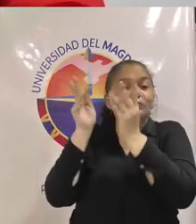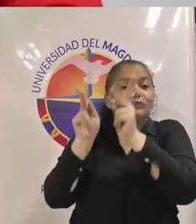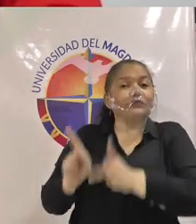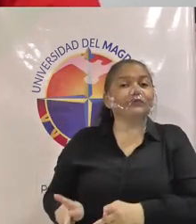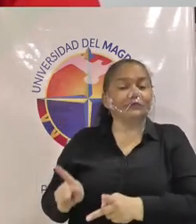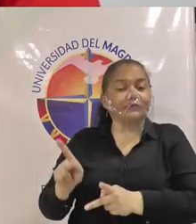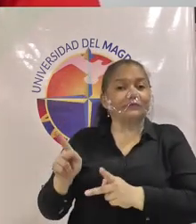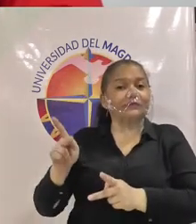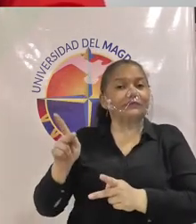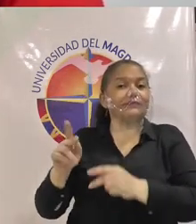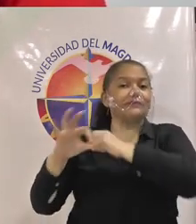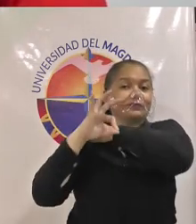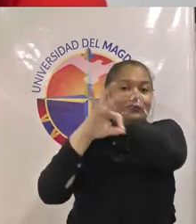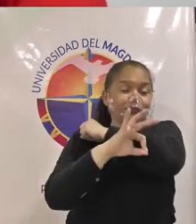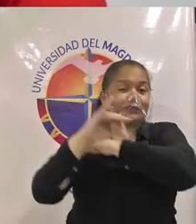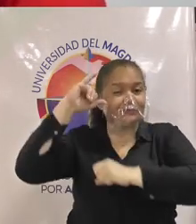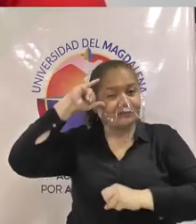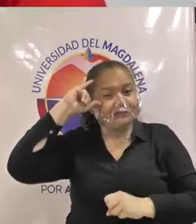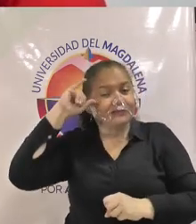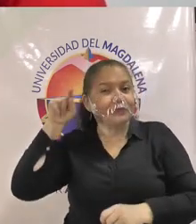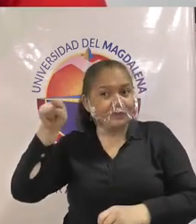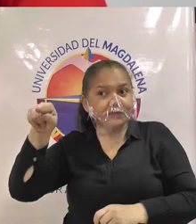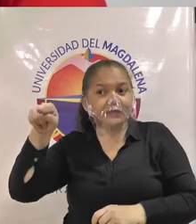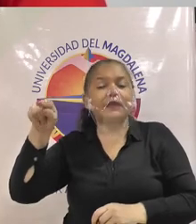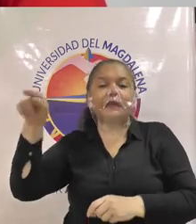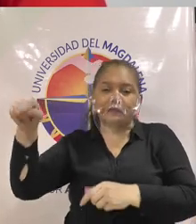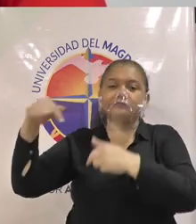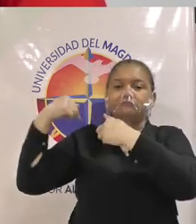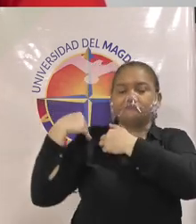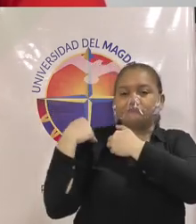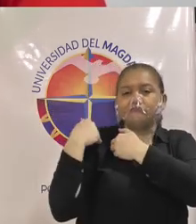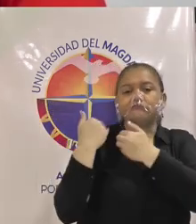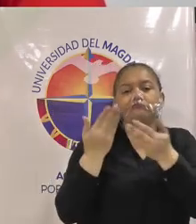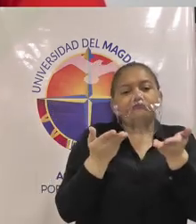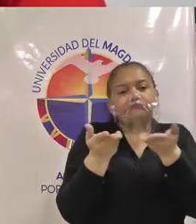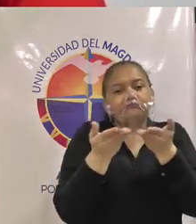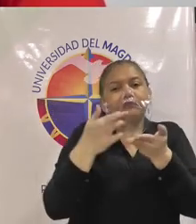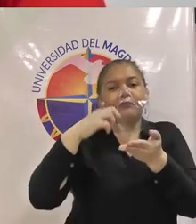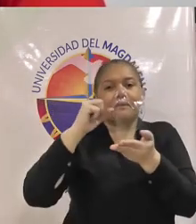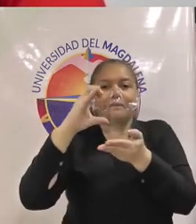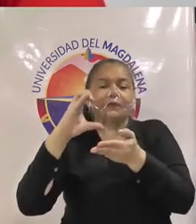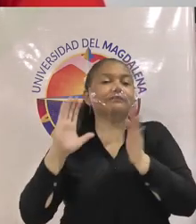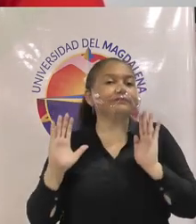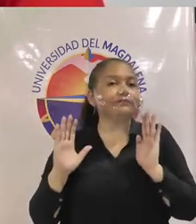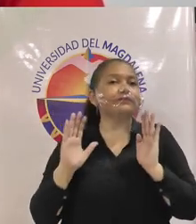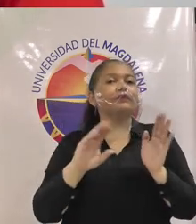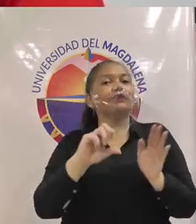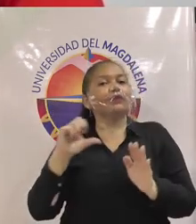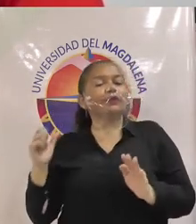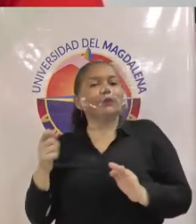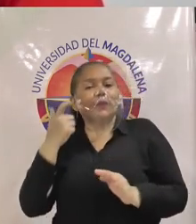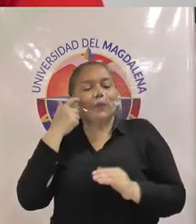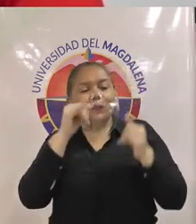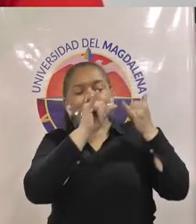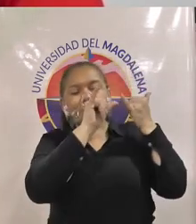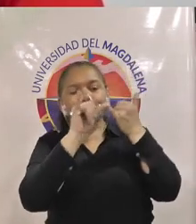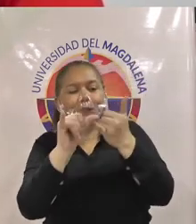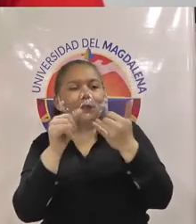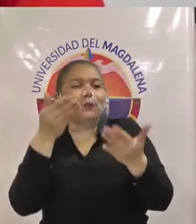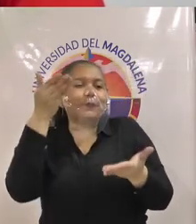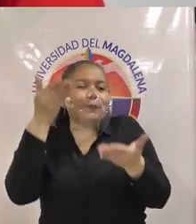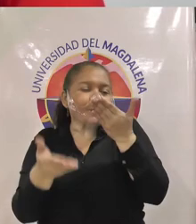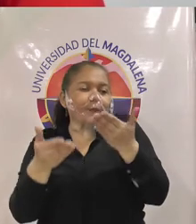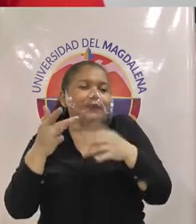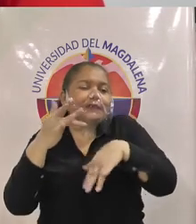ingeniería por ejemplo estábamos comentando y abanderamos de pronto una propuesta de nuestros compañeros de la facultad de ingeniería que